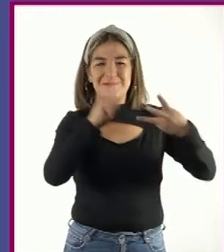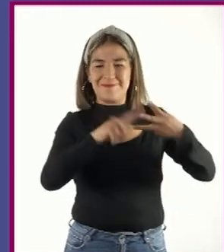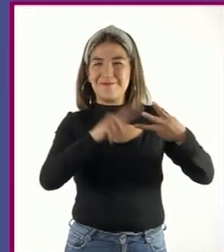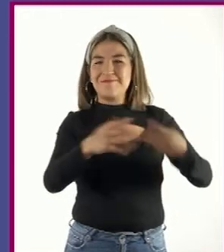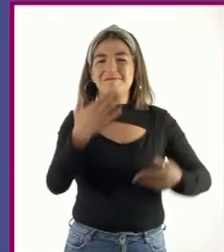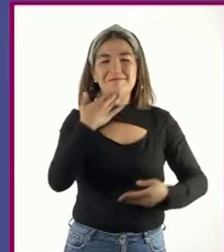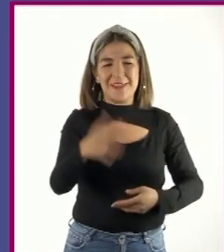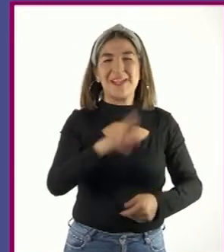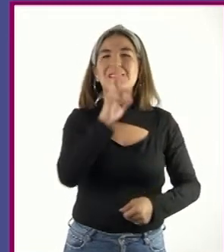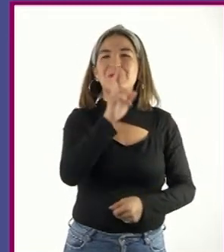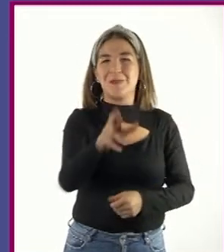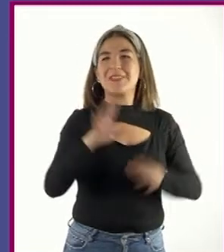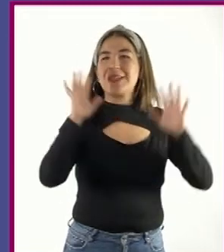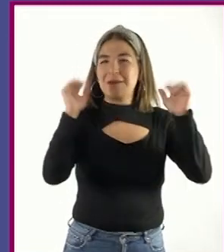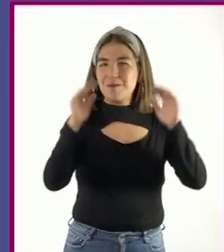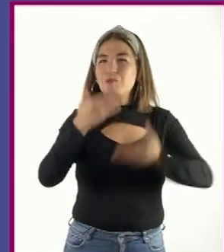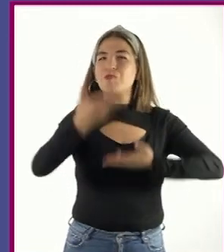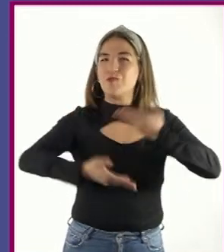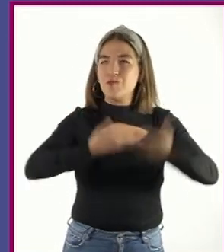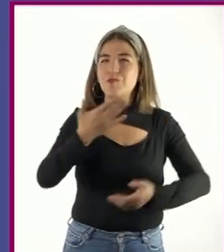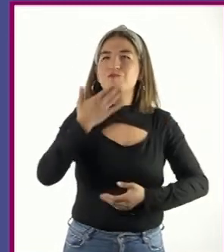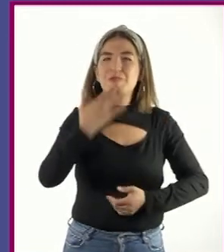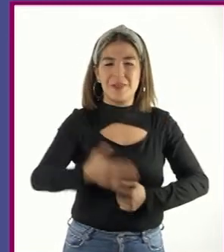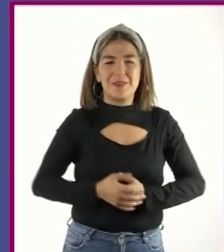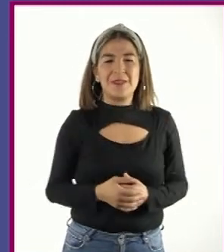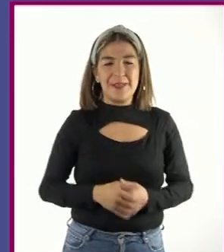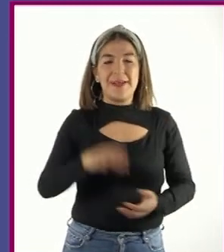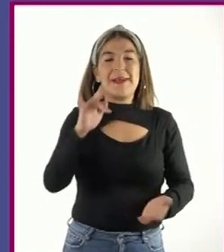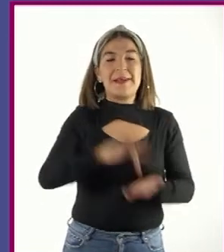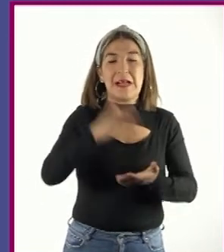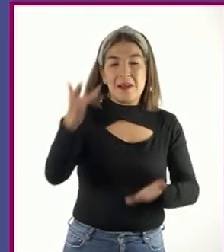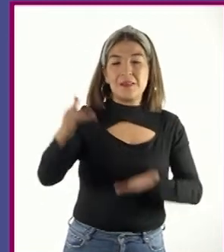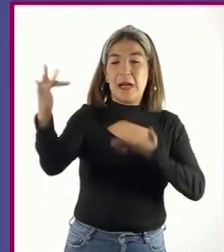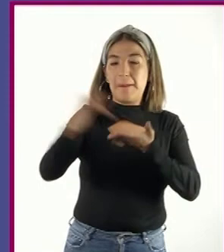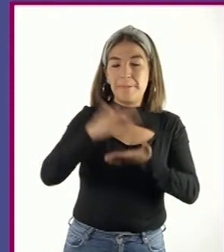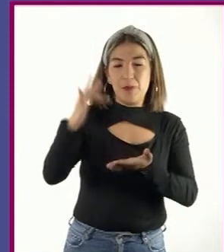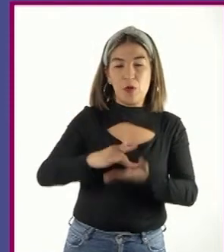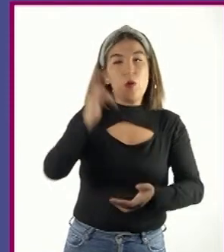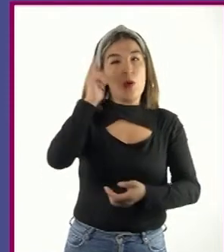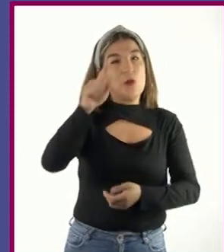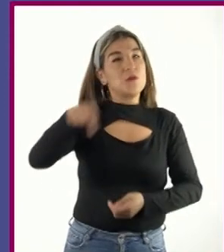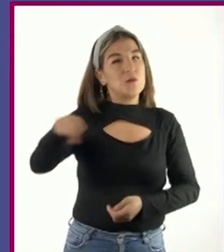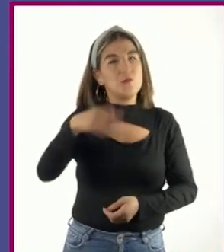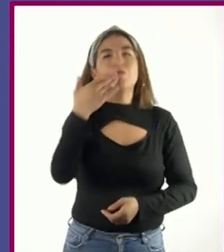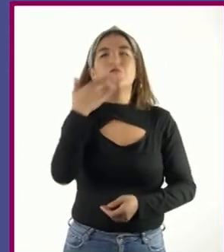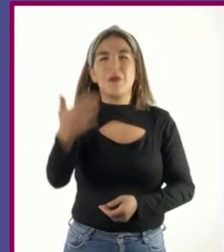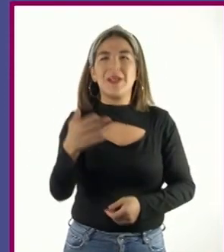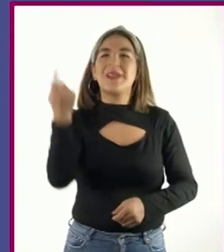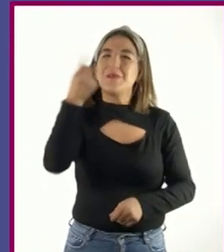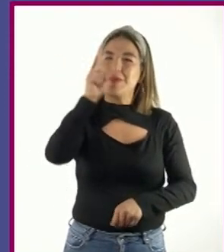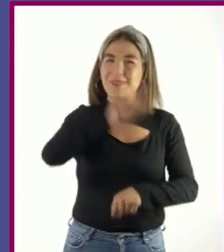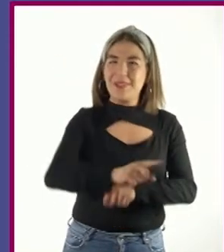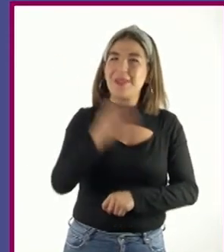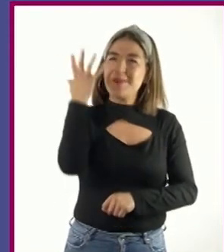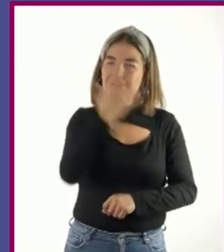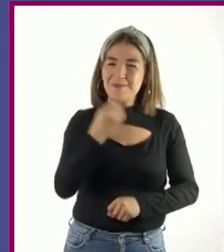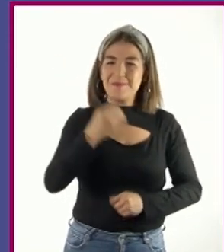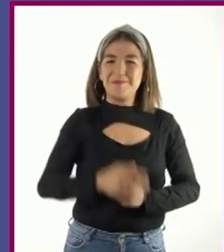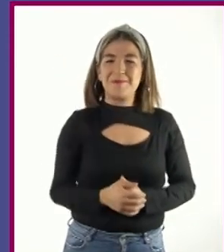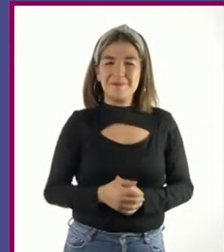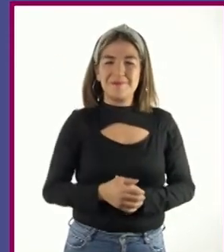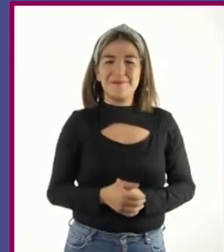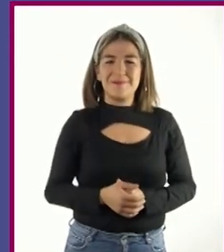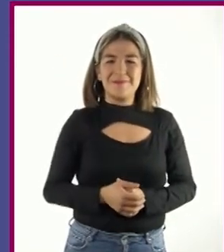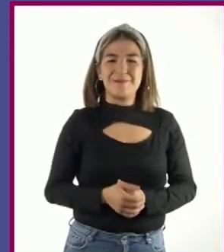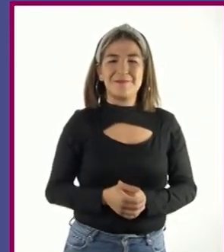despedida más formal. Te agradezco el apoyo y deseo que tengas un gran día. Uf,